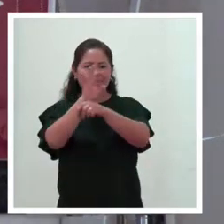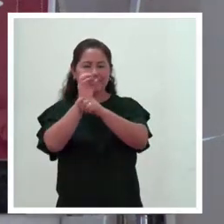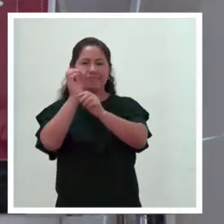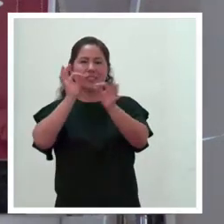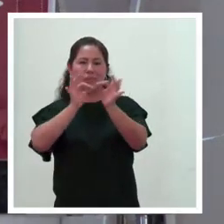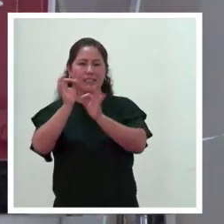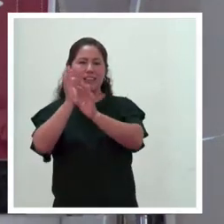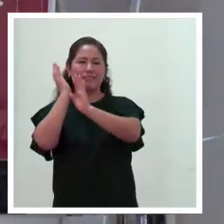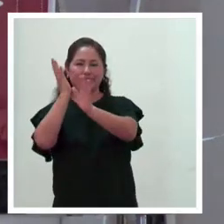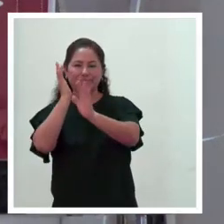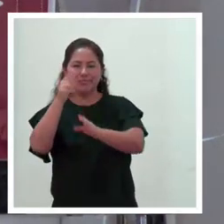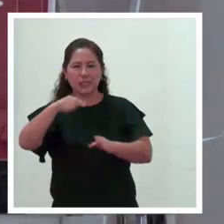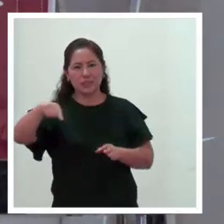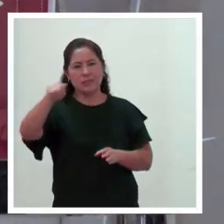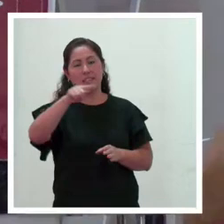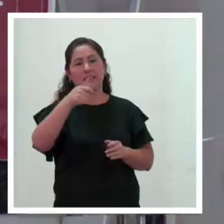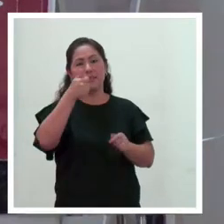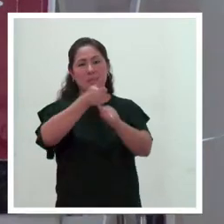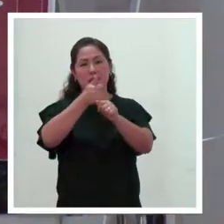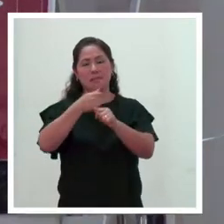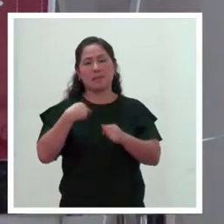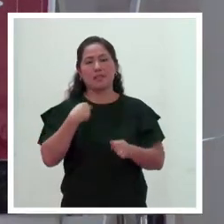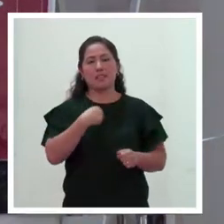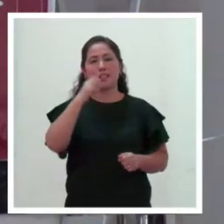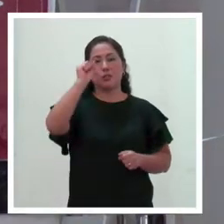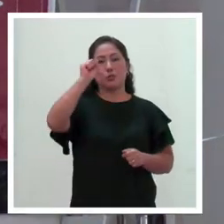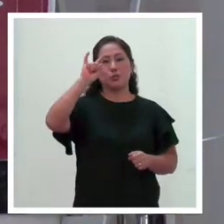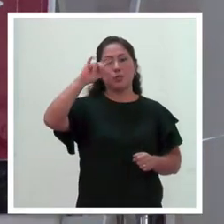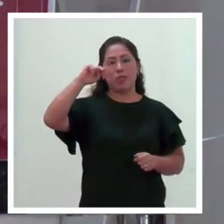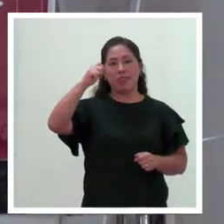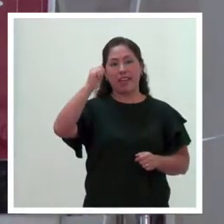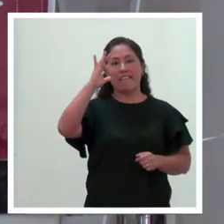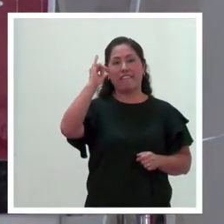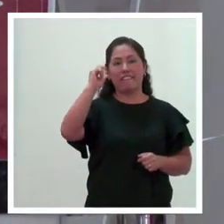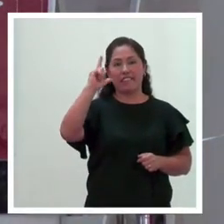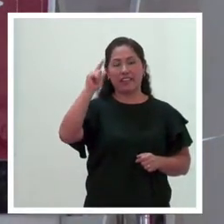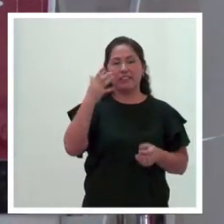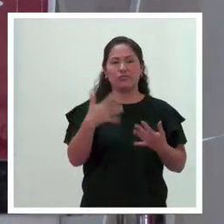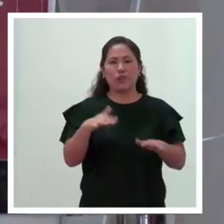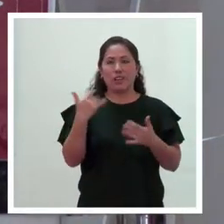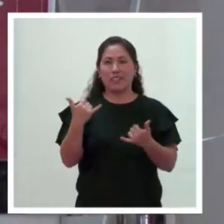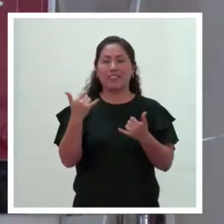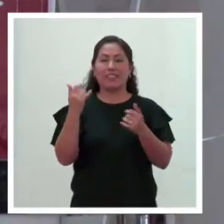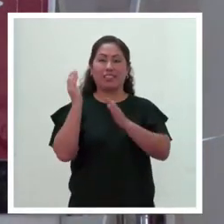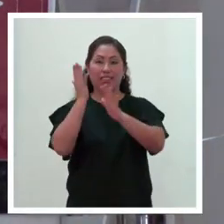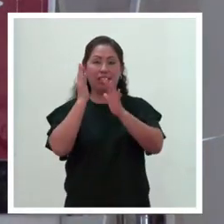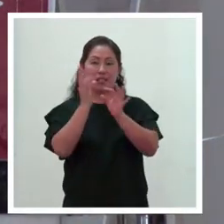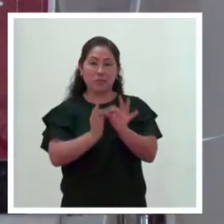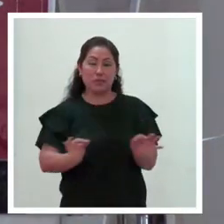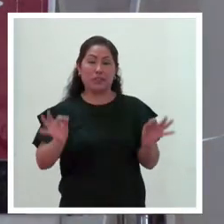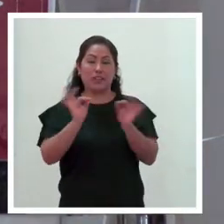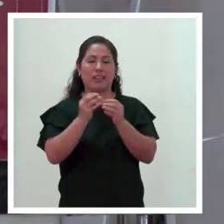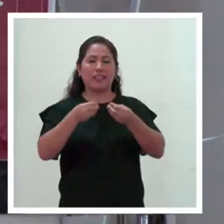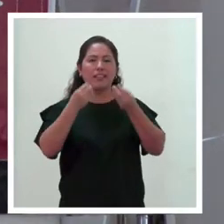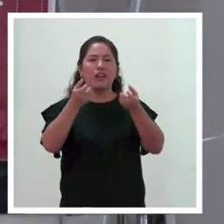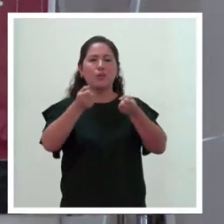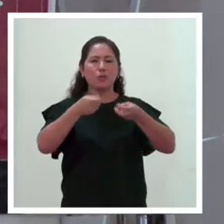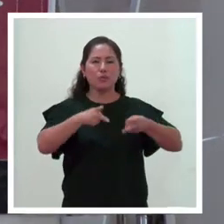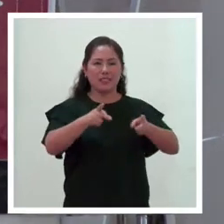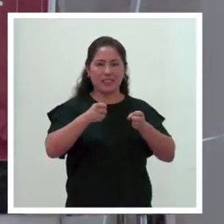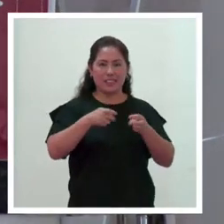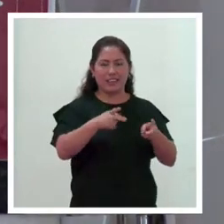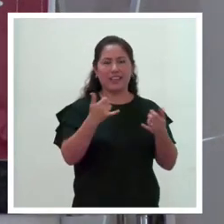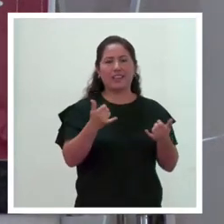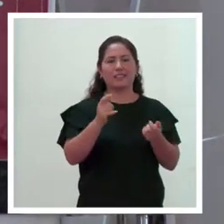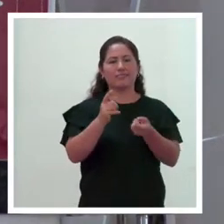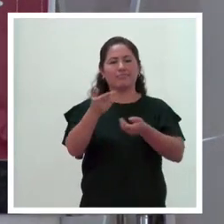y a través de las instituciones como Zona Fil en este caso y en este evento tan importante, de justamente dar las oportunidades de intercambiar